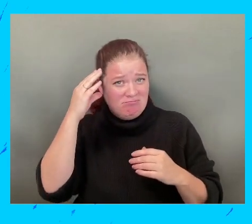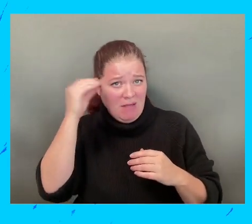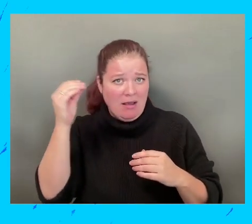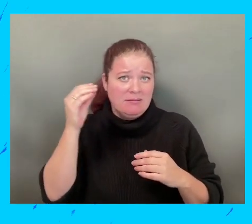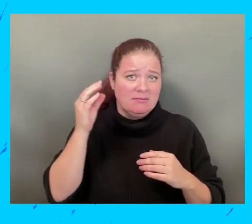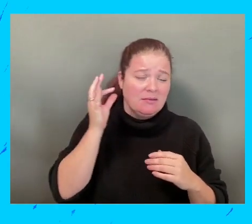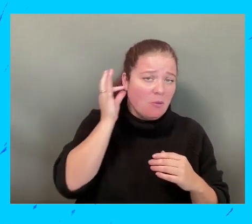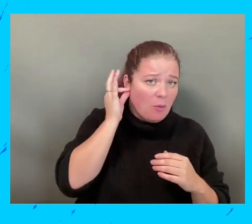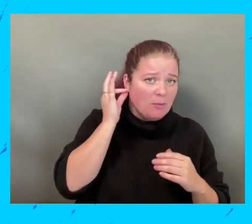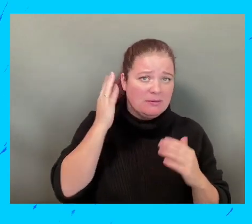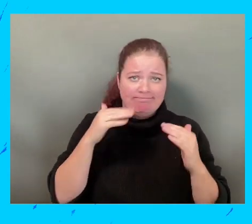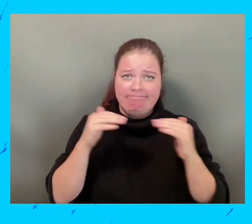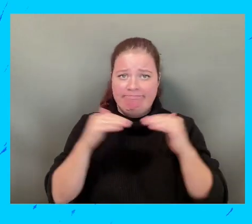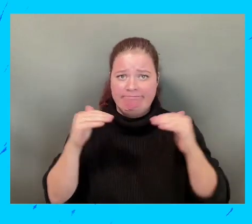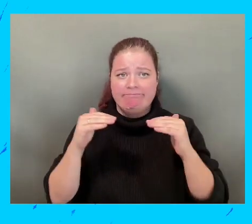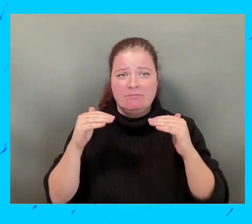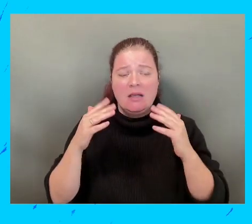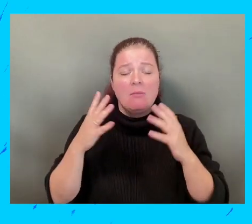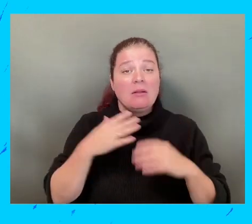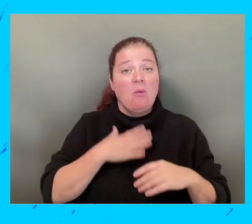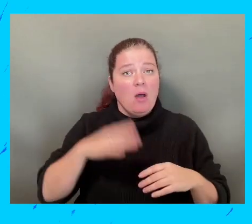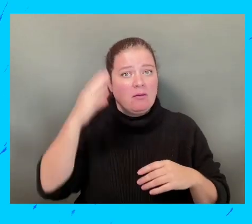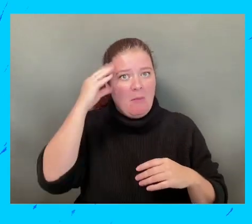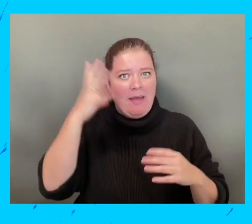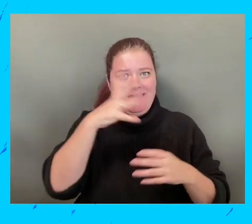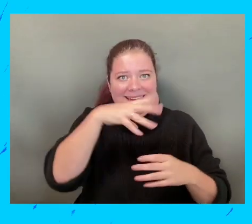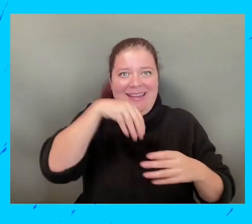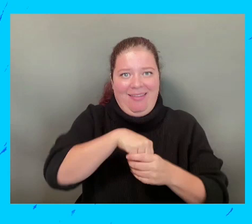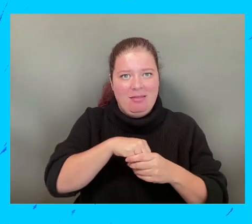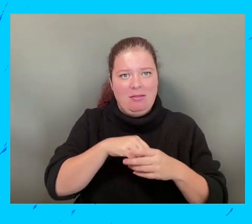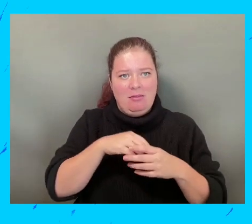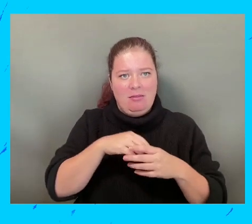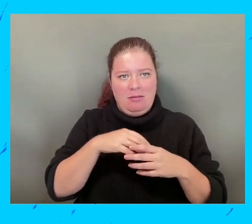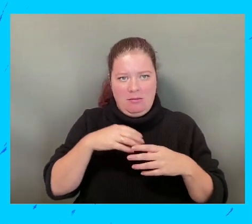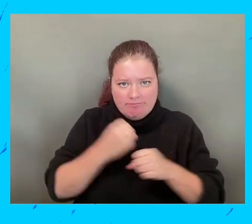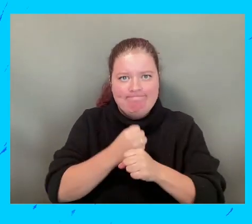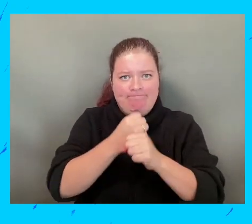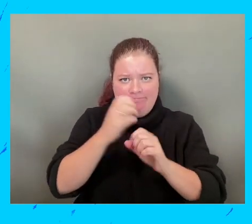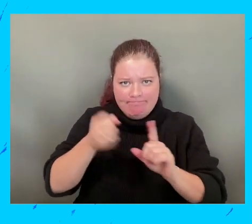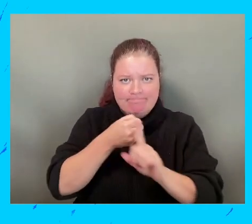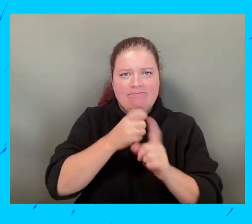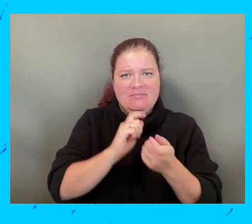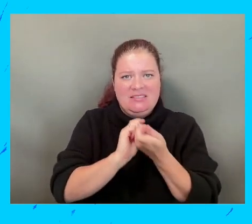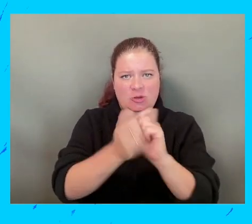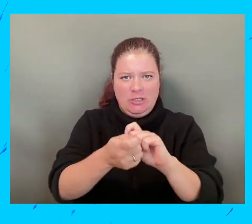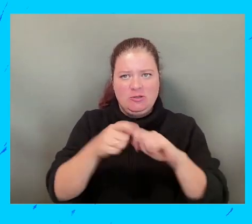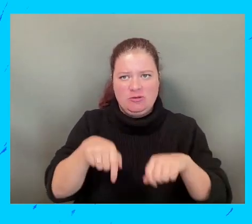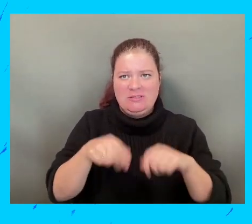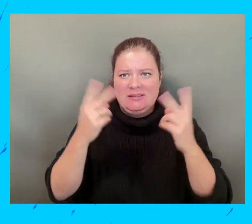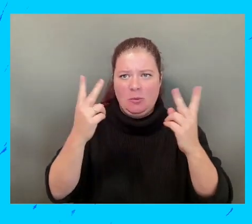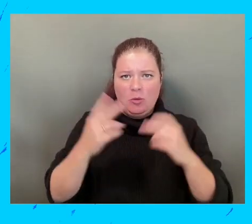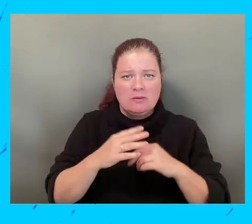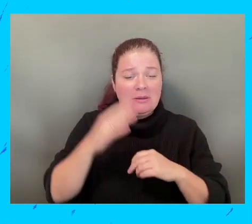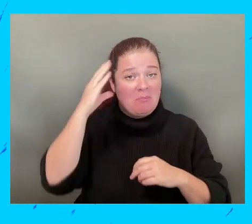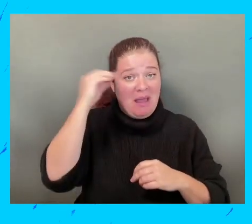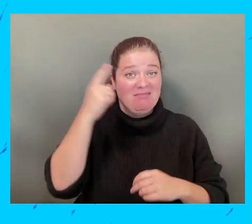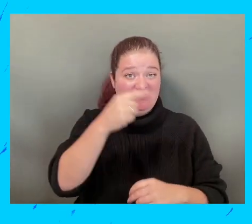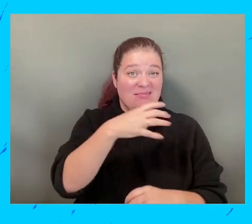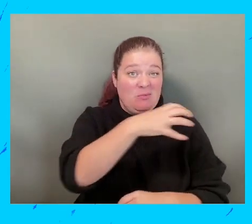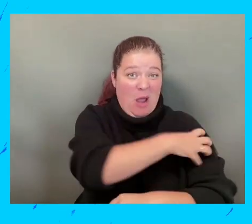y sabemos que eso hace más a las muchachas mujeres de los incluso los gobiernos